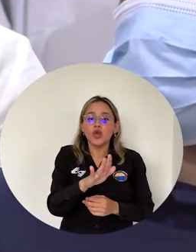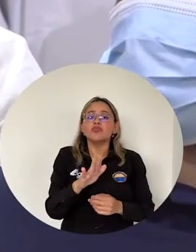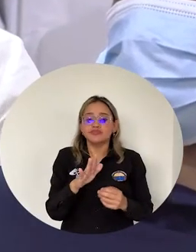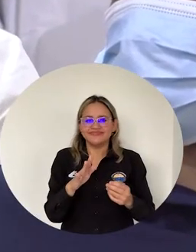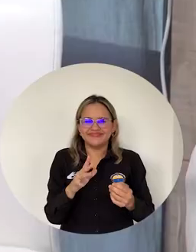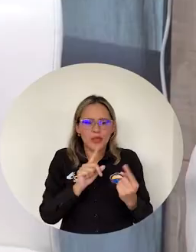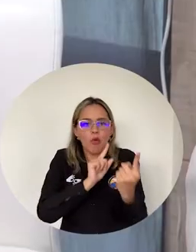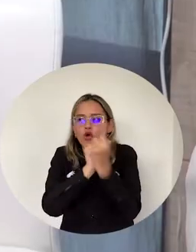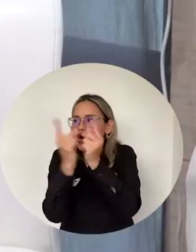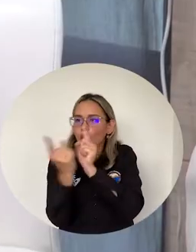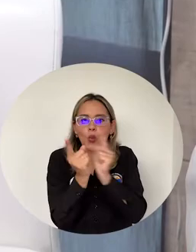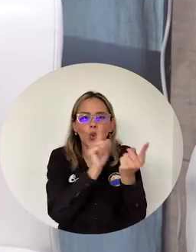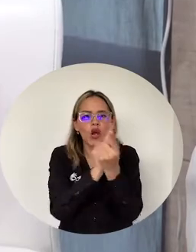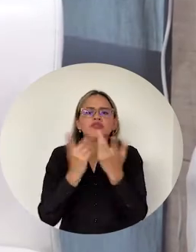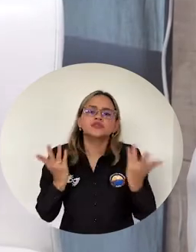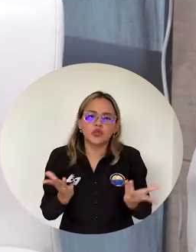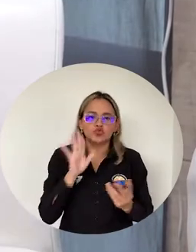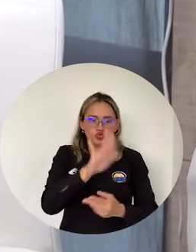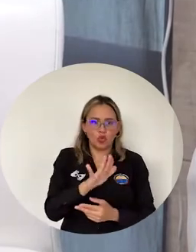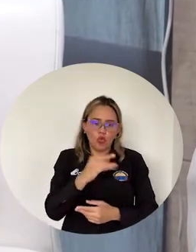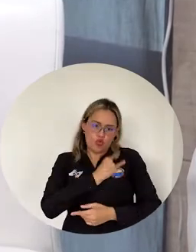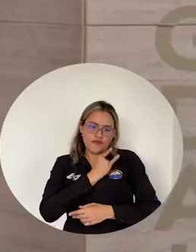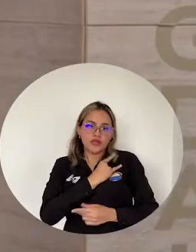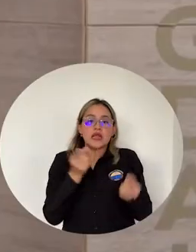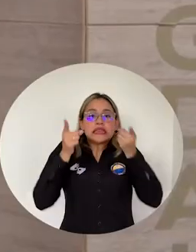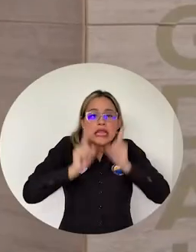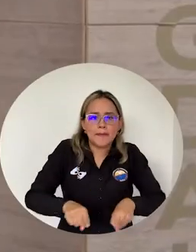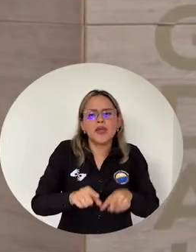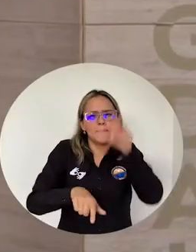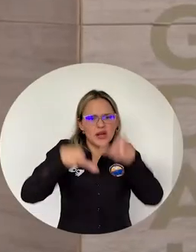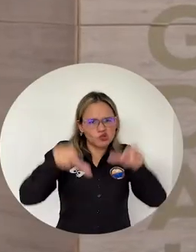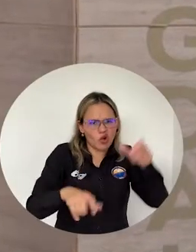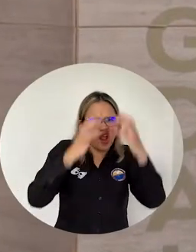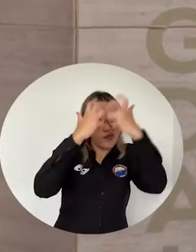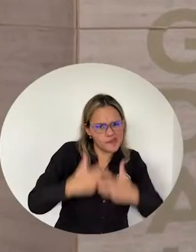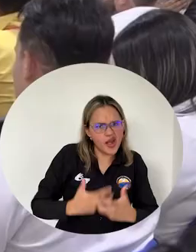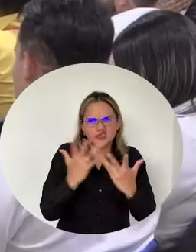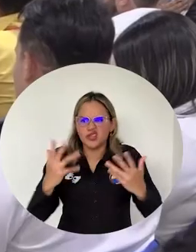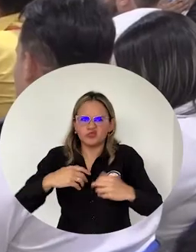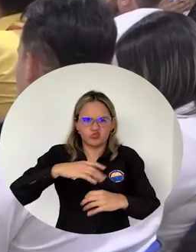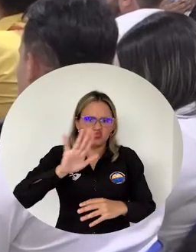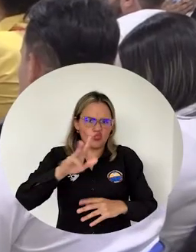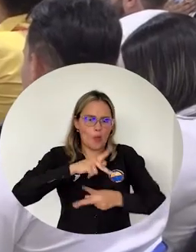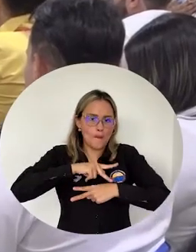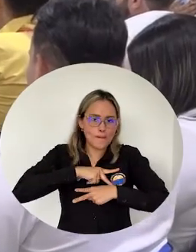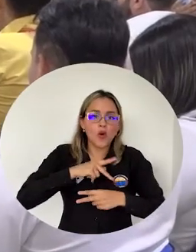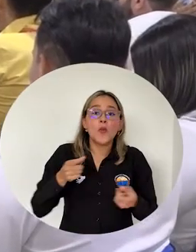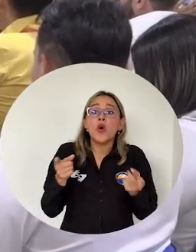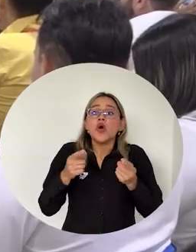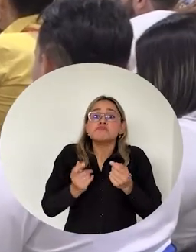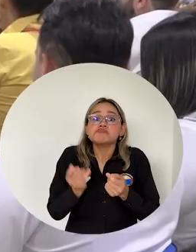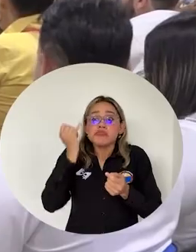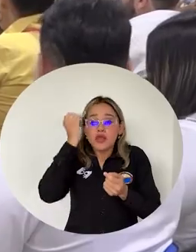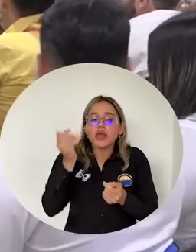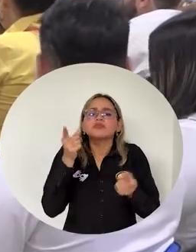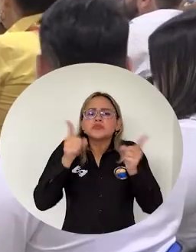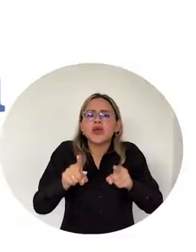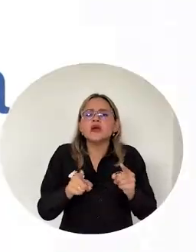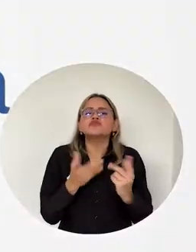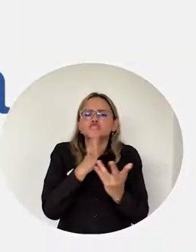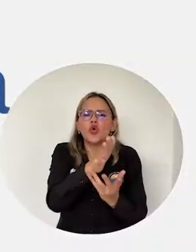comunidad académica Y representante del sector turístico de Santa Marta También se realizó en lanzamiento del programa Esto